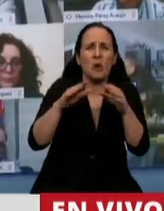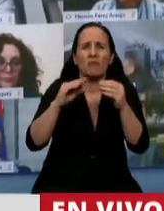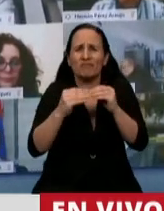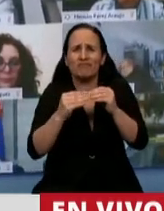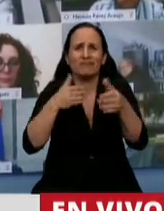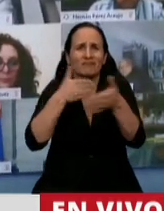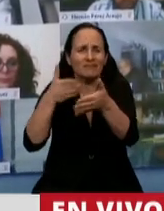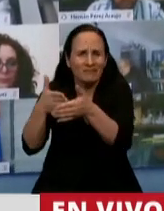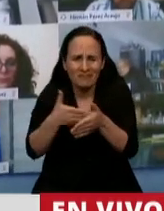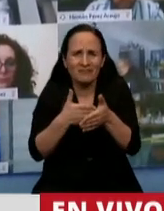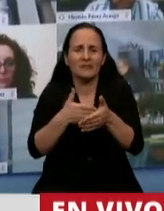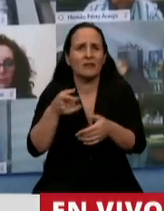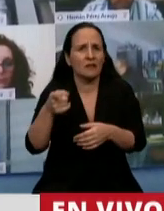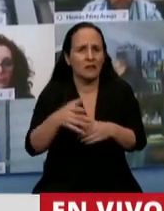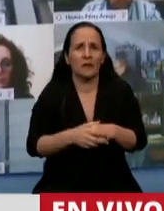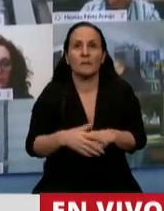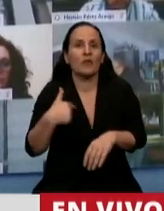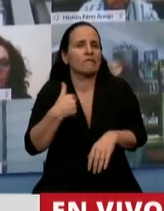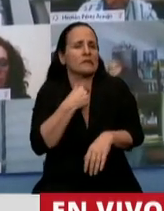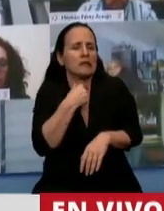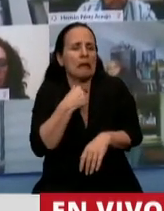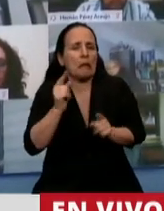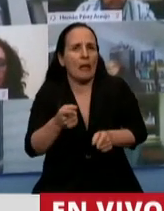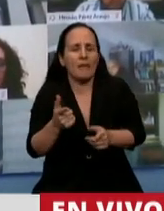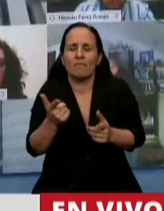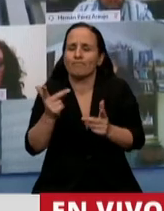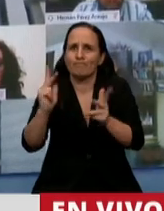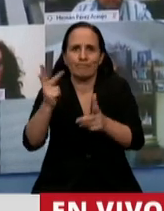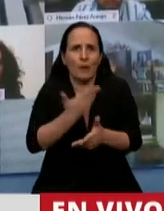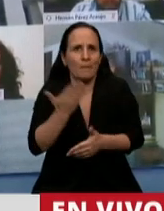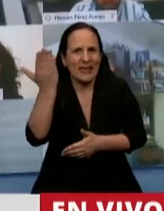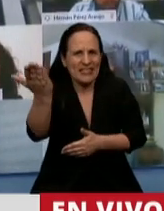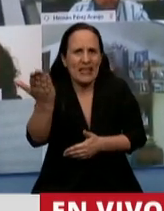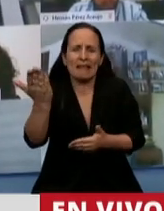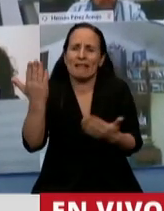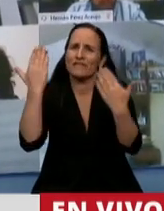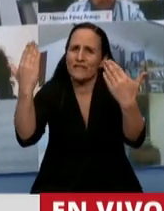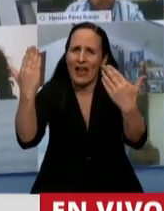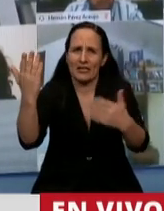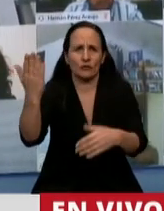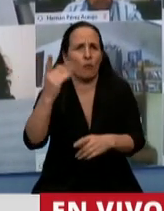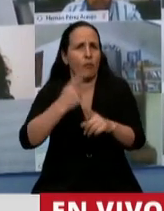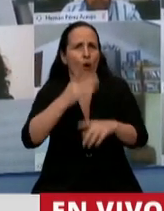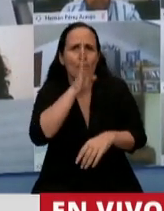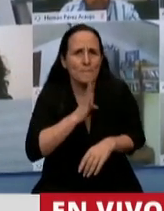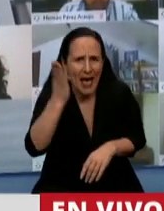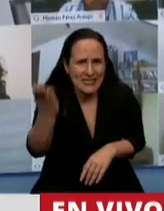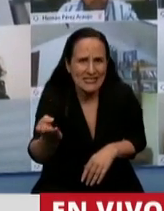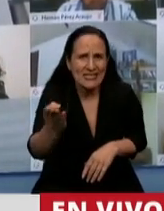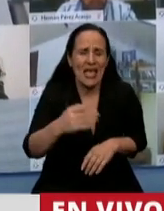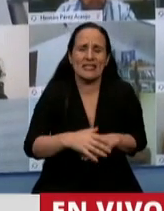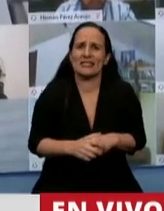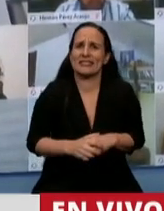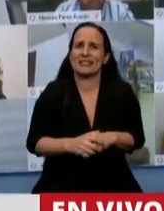del sector. Quiero, Presidente, también a usted felicitarlo por esa paciencia, por ese empuje para que este